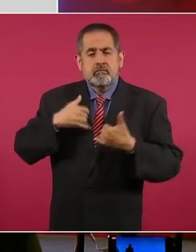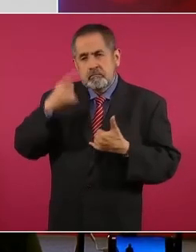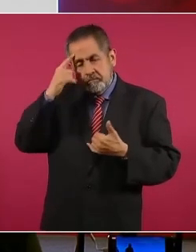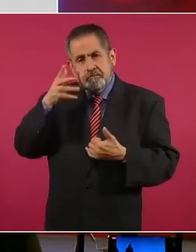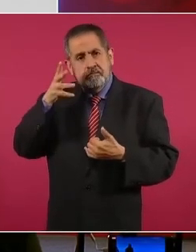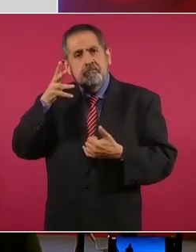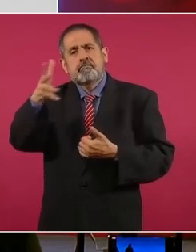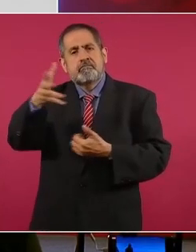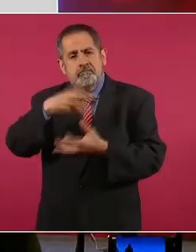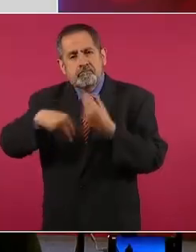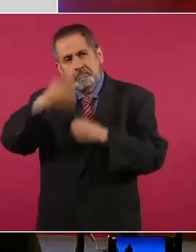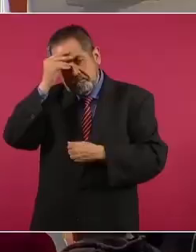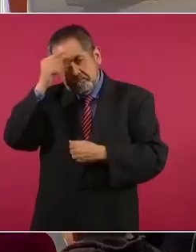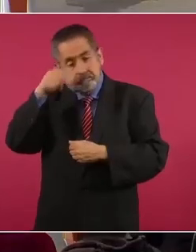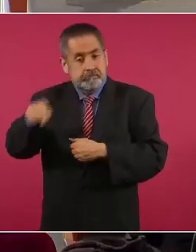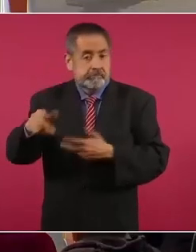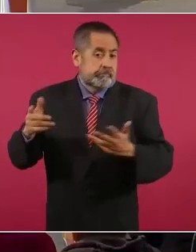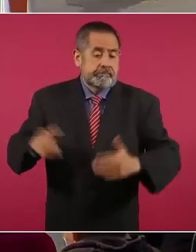el futuro.